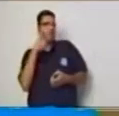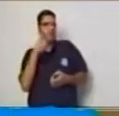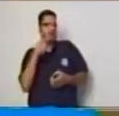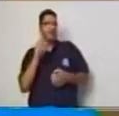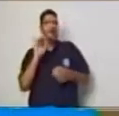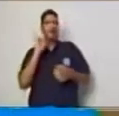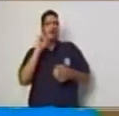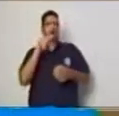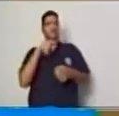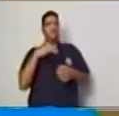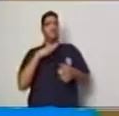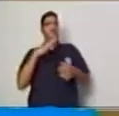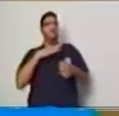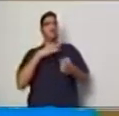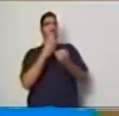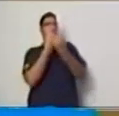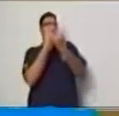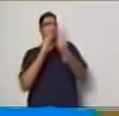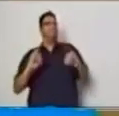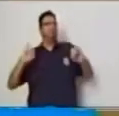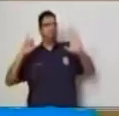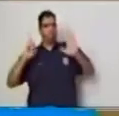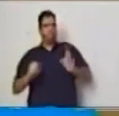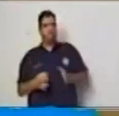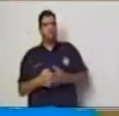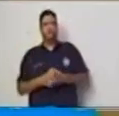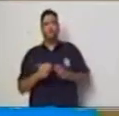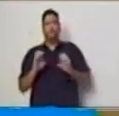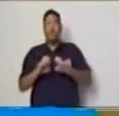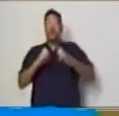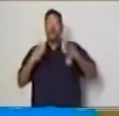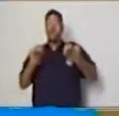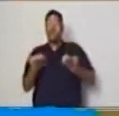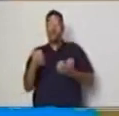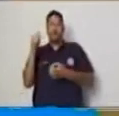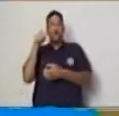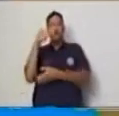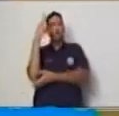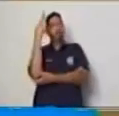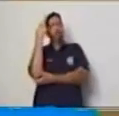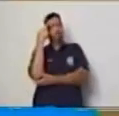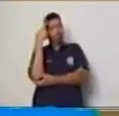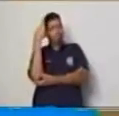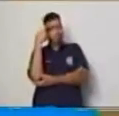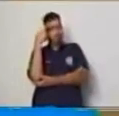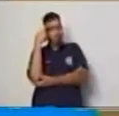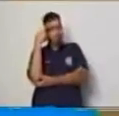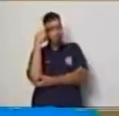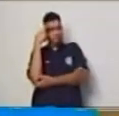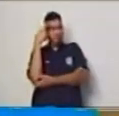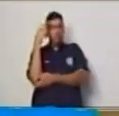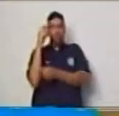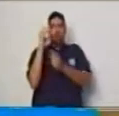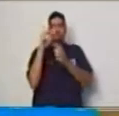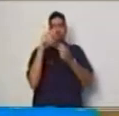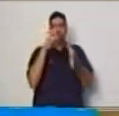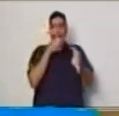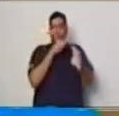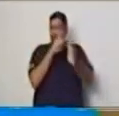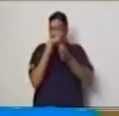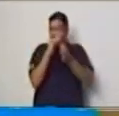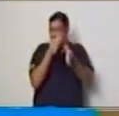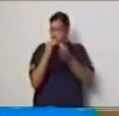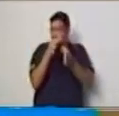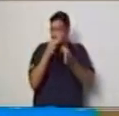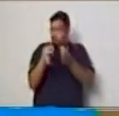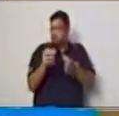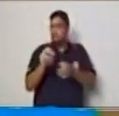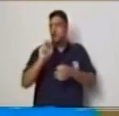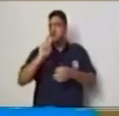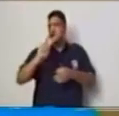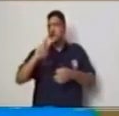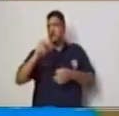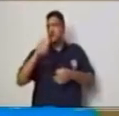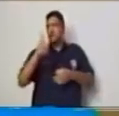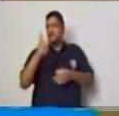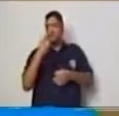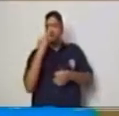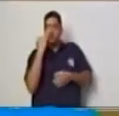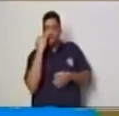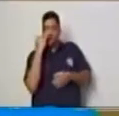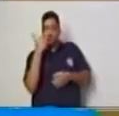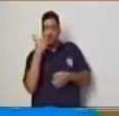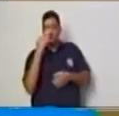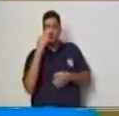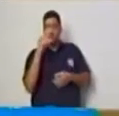Habiendo conocido y recordado la descripción de variable, cómo se representan,